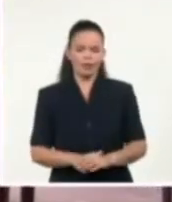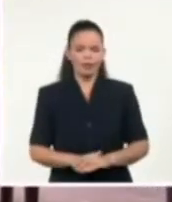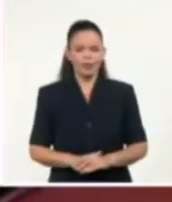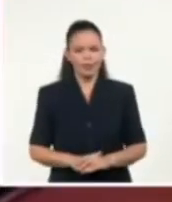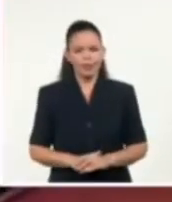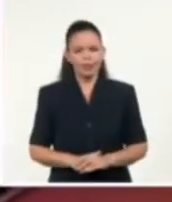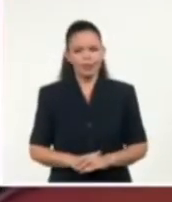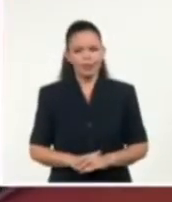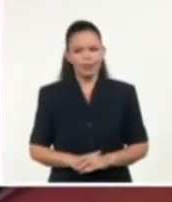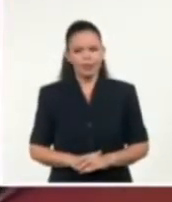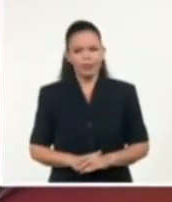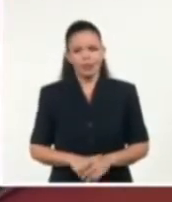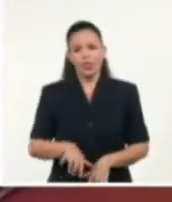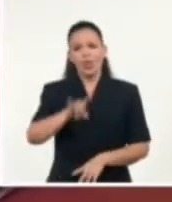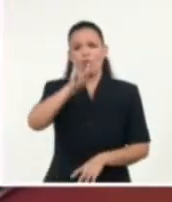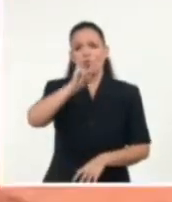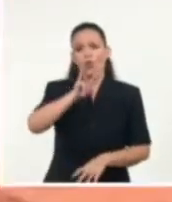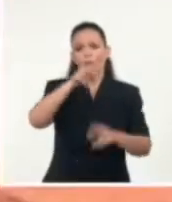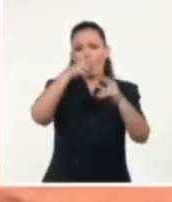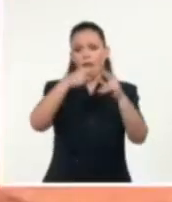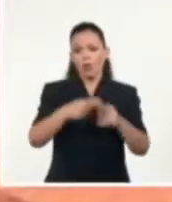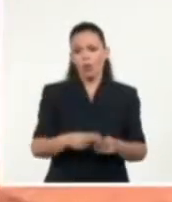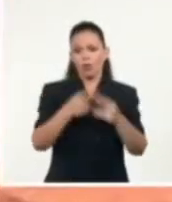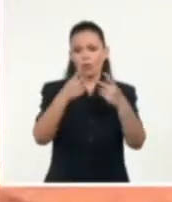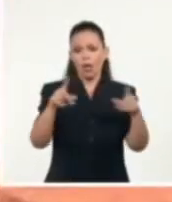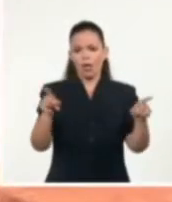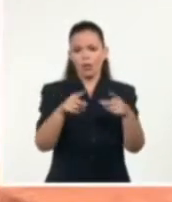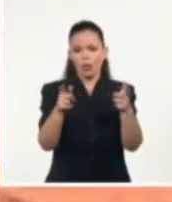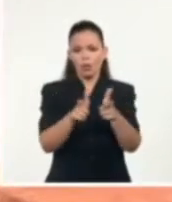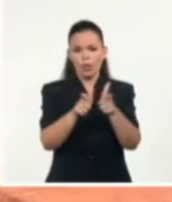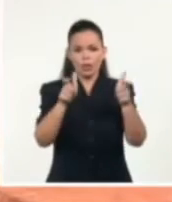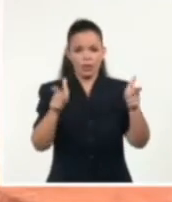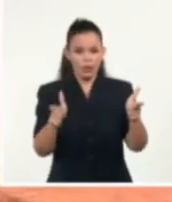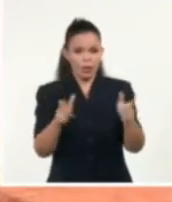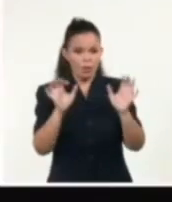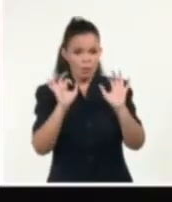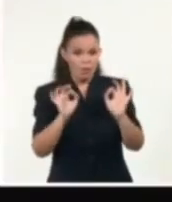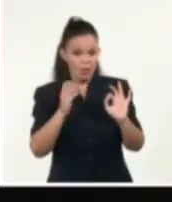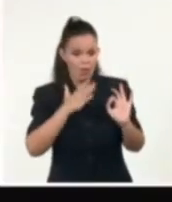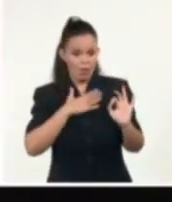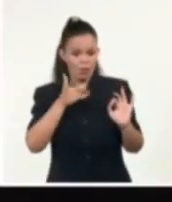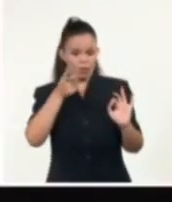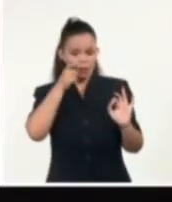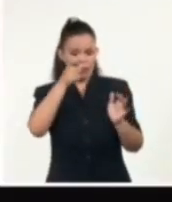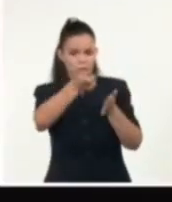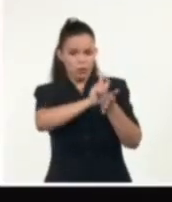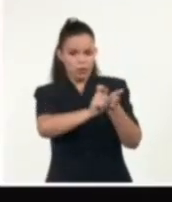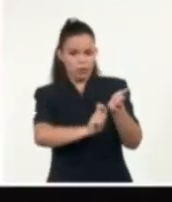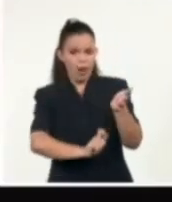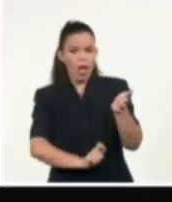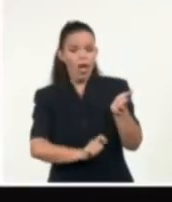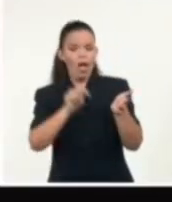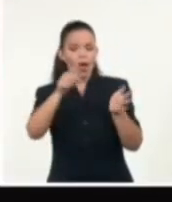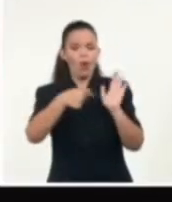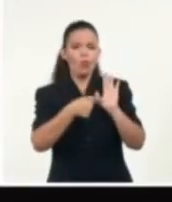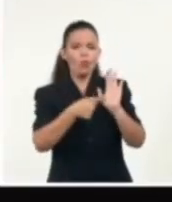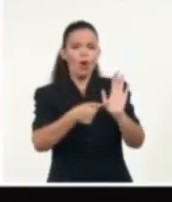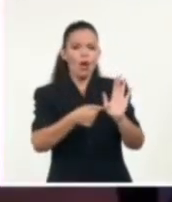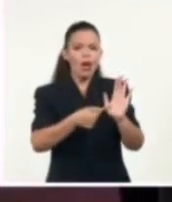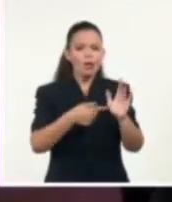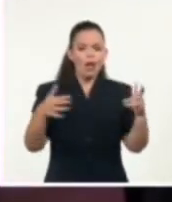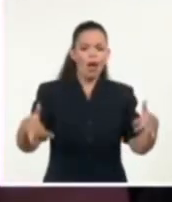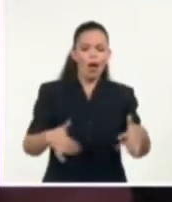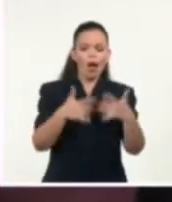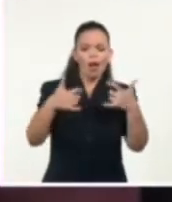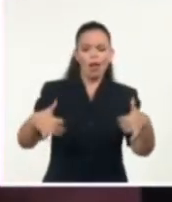nueve piezas musicales, la mayoría de ellas compuestas por Laloa, esta presentación a sala llena vistió de gala a la Atenas de